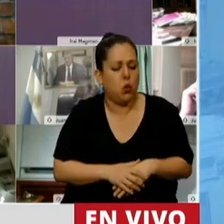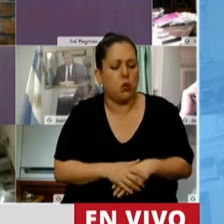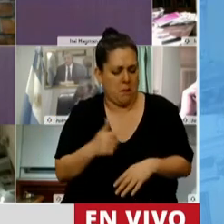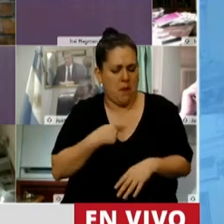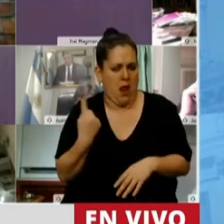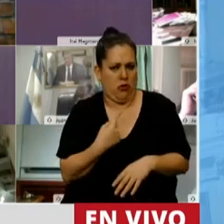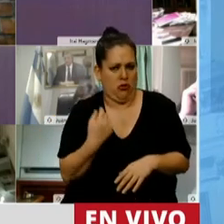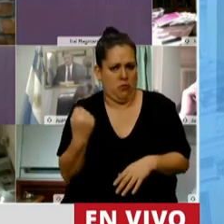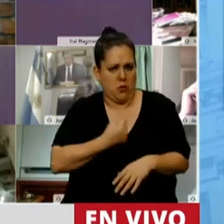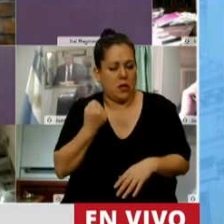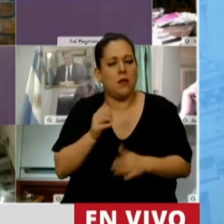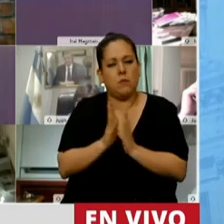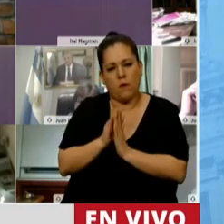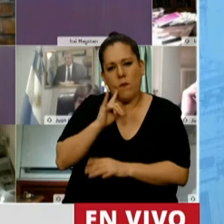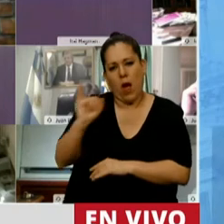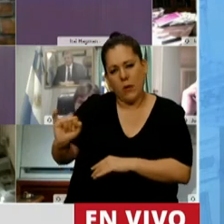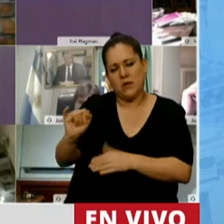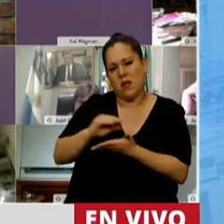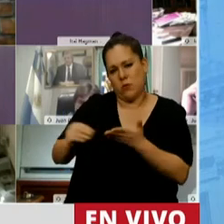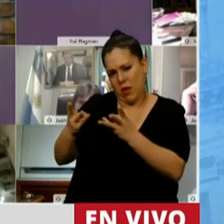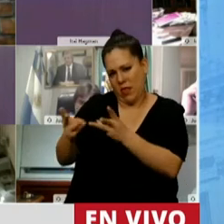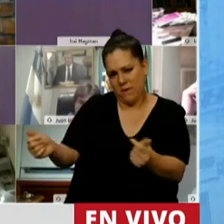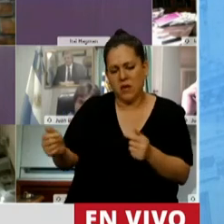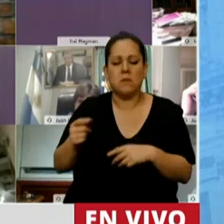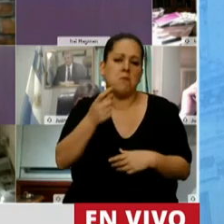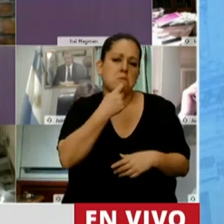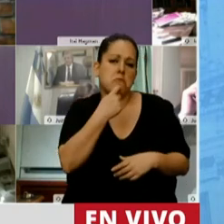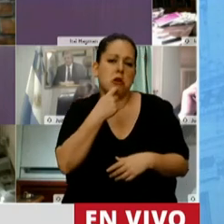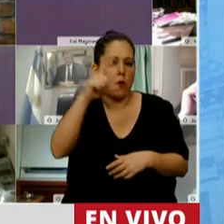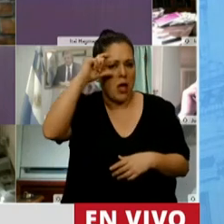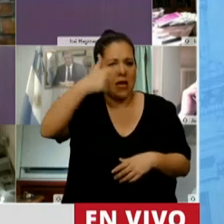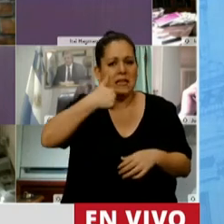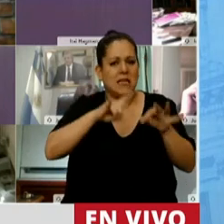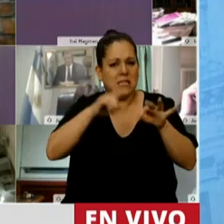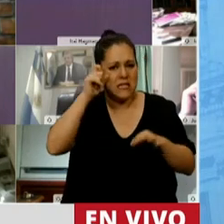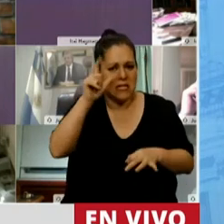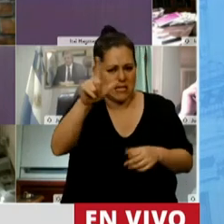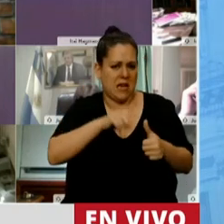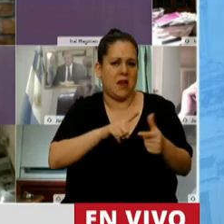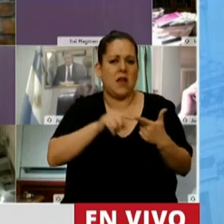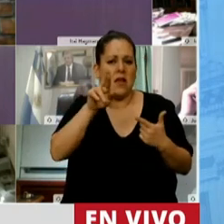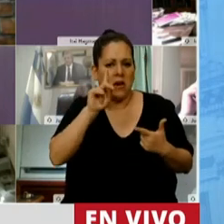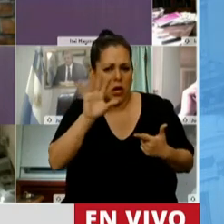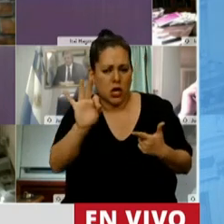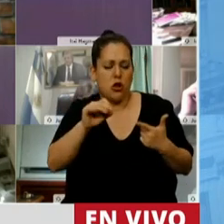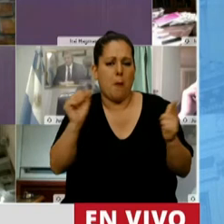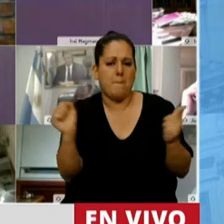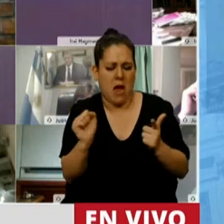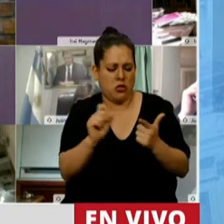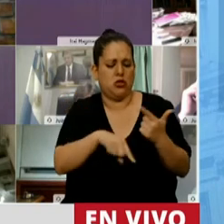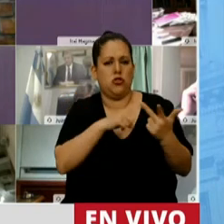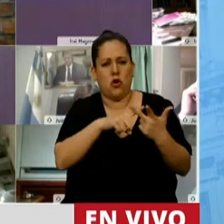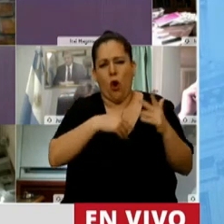redondeando, diputada. Interconectado, eléctrico de Esquel, Gobernador Costa, Río Mayo, obras